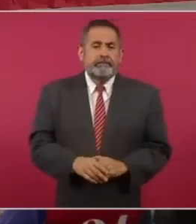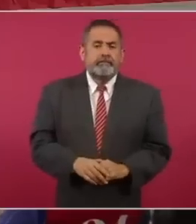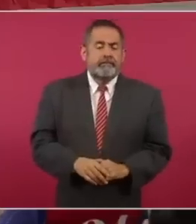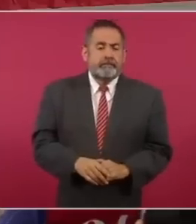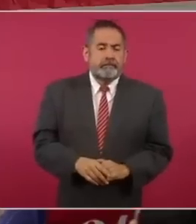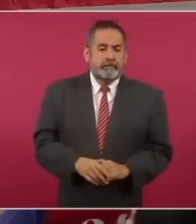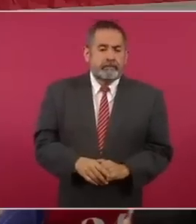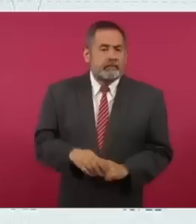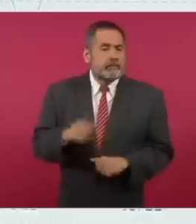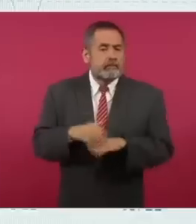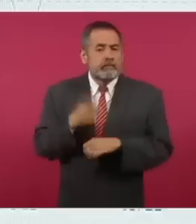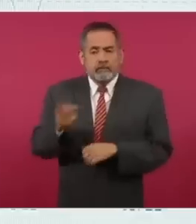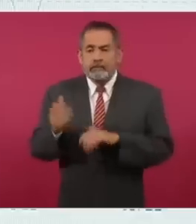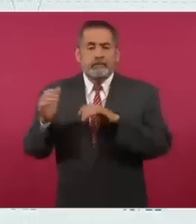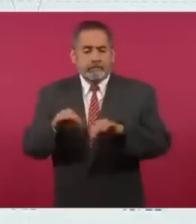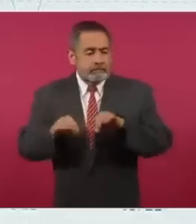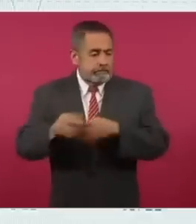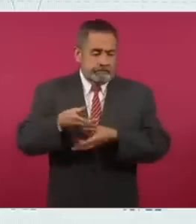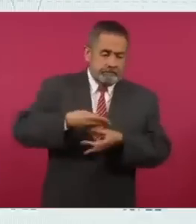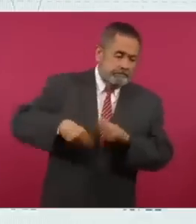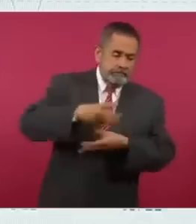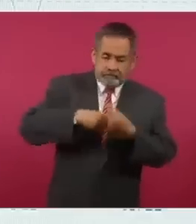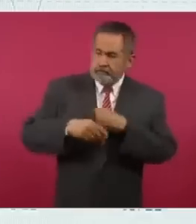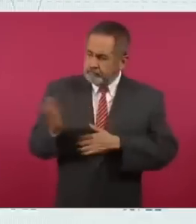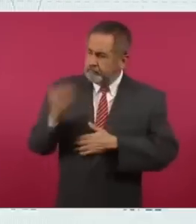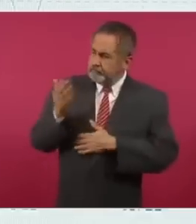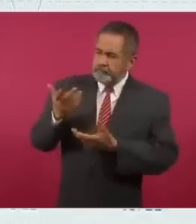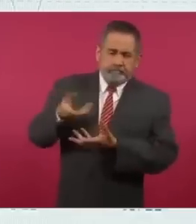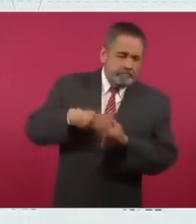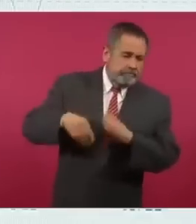Por lo mismo, porque hay más demanda de fuerza de trabajo,